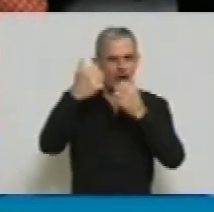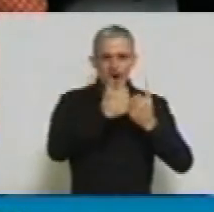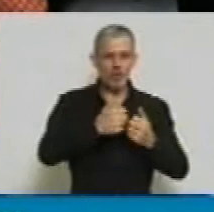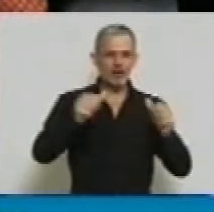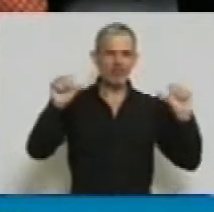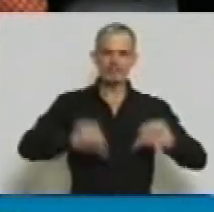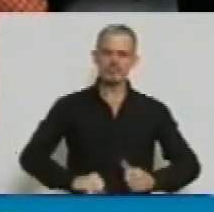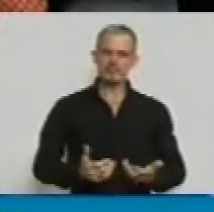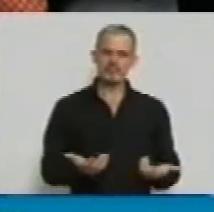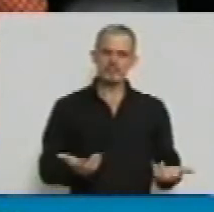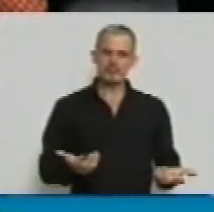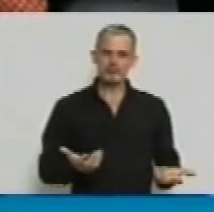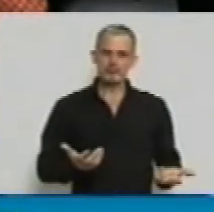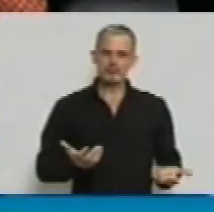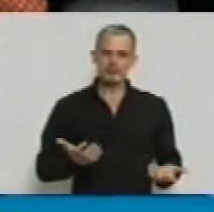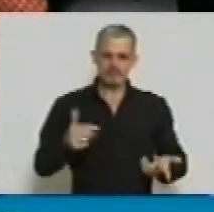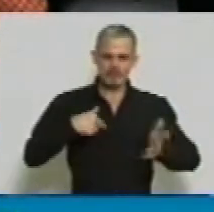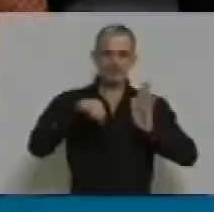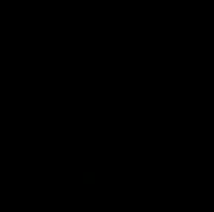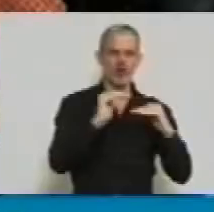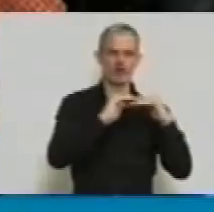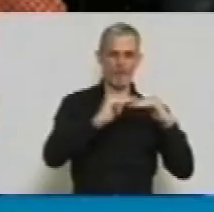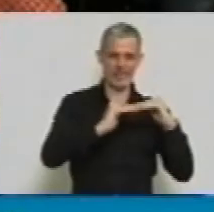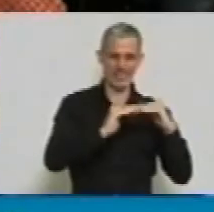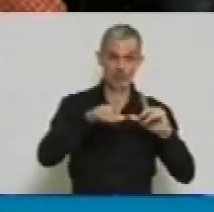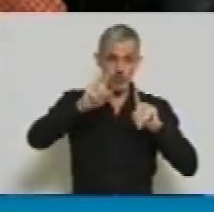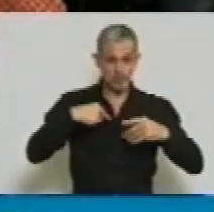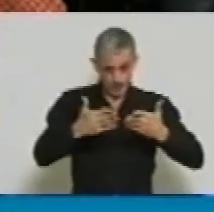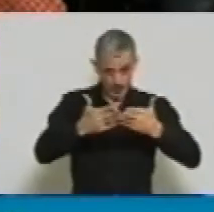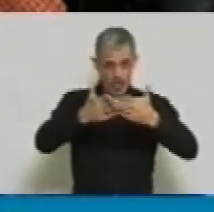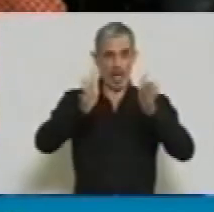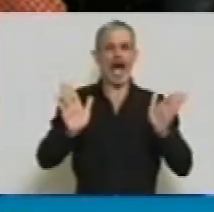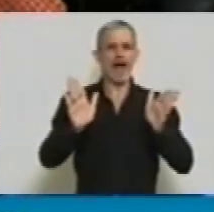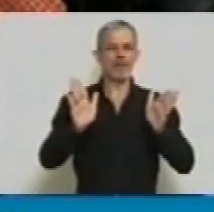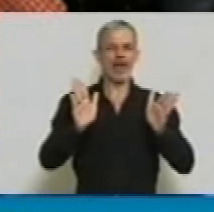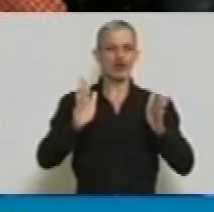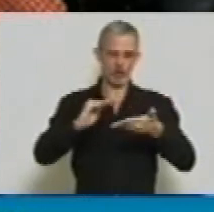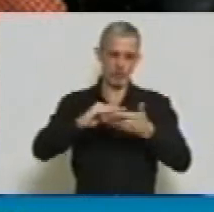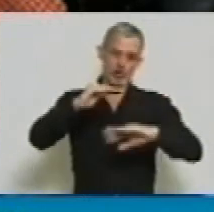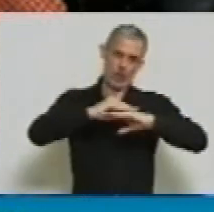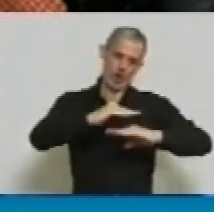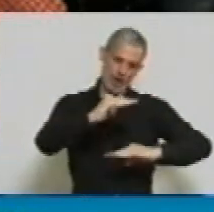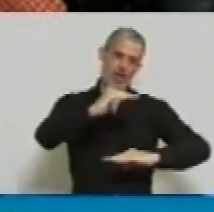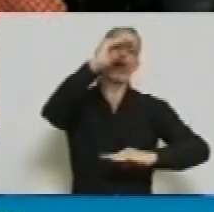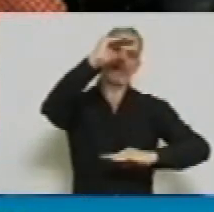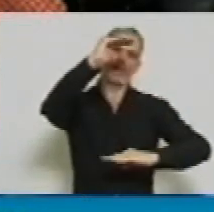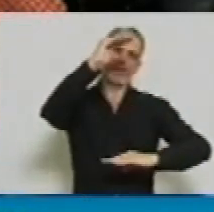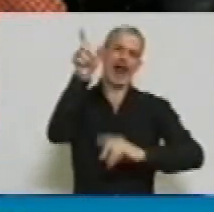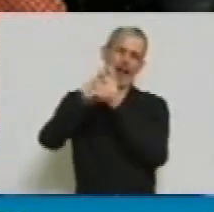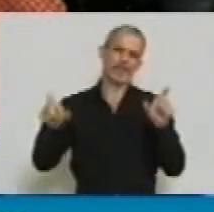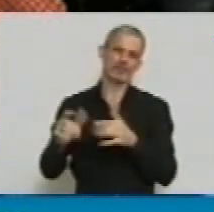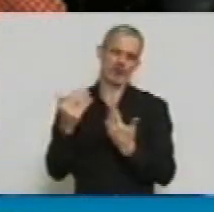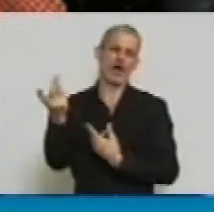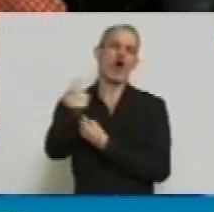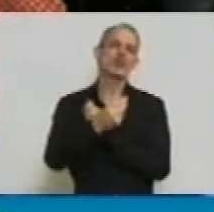ni logró tampoco llegar al recinto. Hemos abierto un cielo mucho más amplio para usuarios y